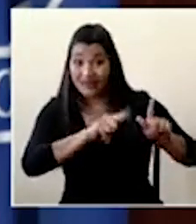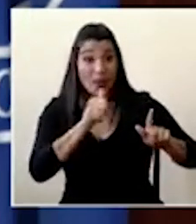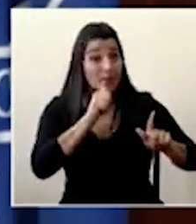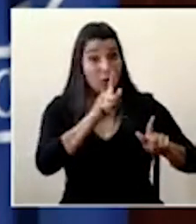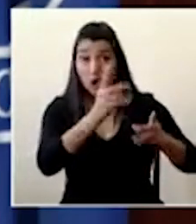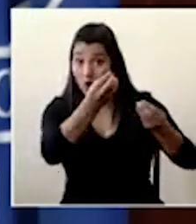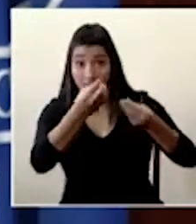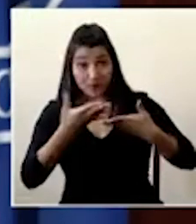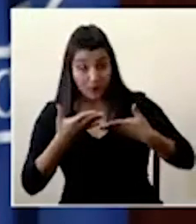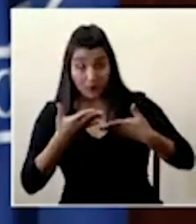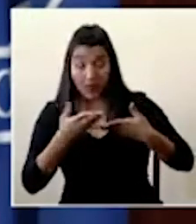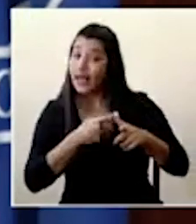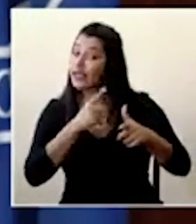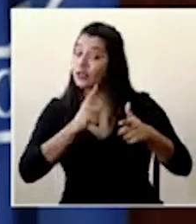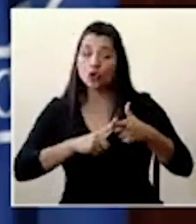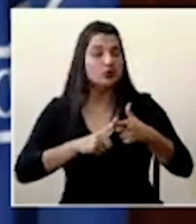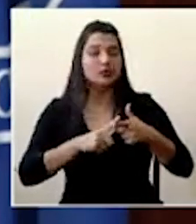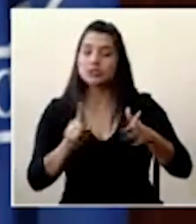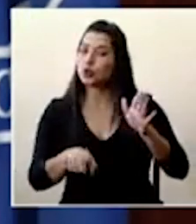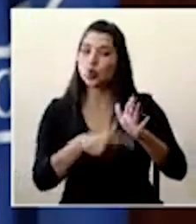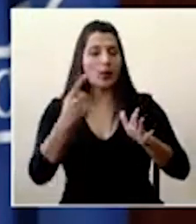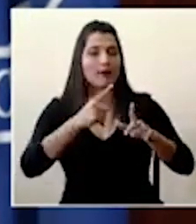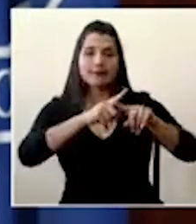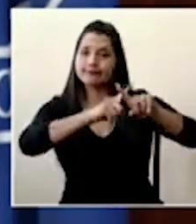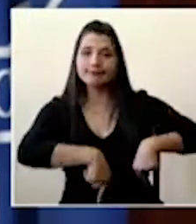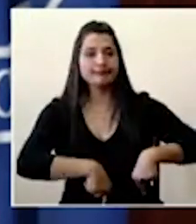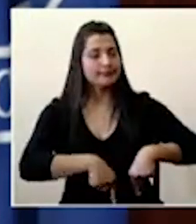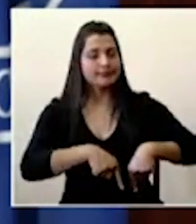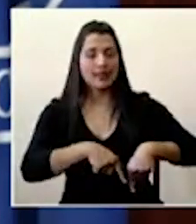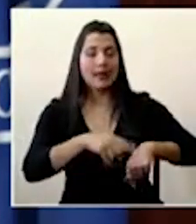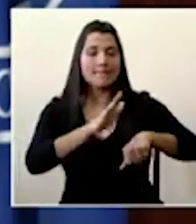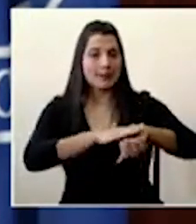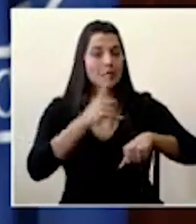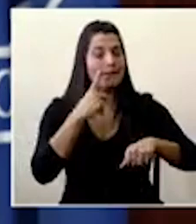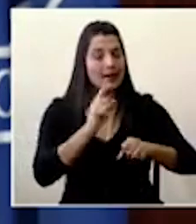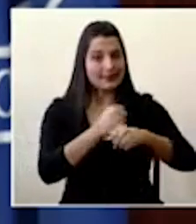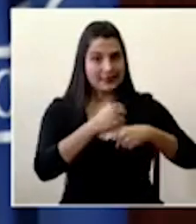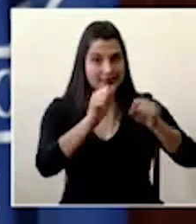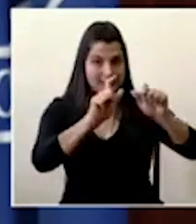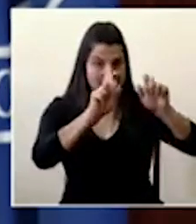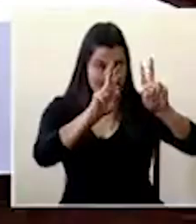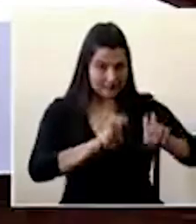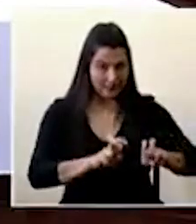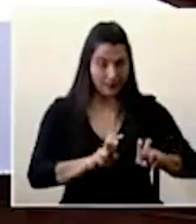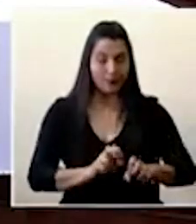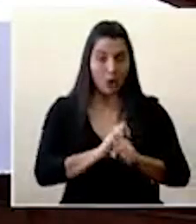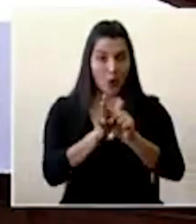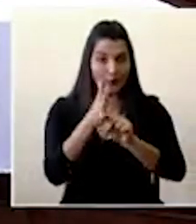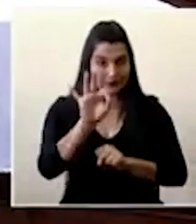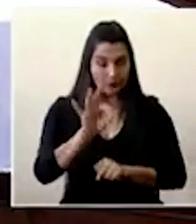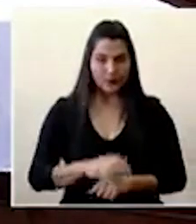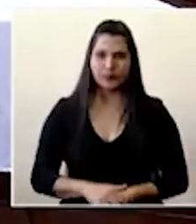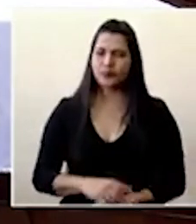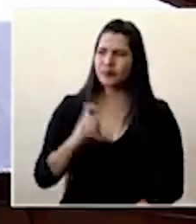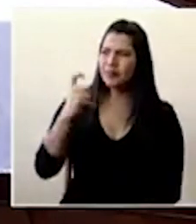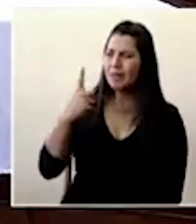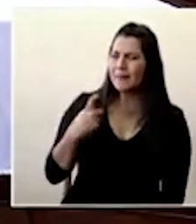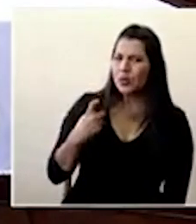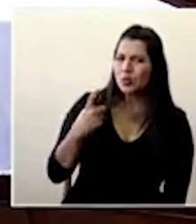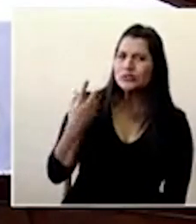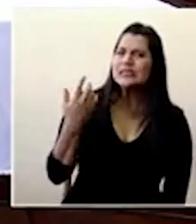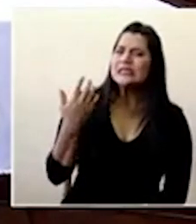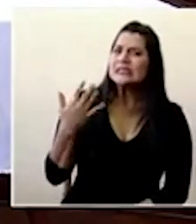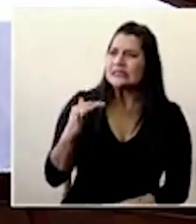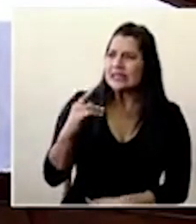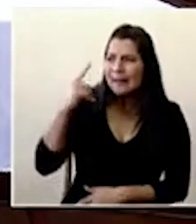forma oportuna, se les autorice inmediatamente a utilizar esa prueba. Doña Giselle, nos preguntan que si se ha contemplado